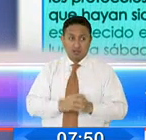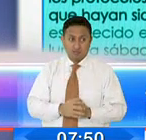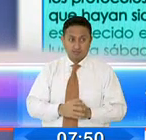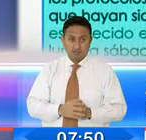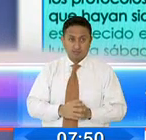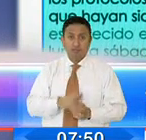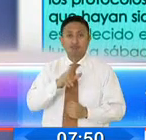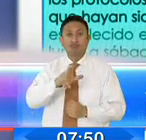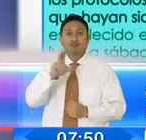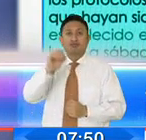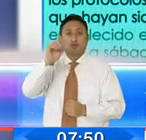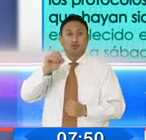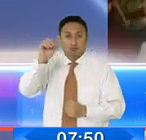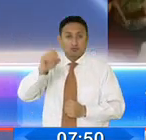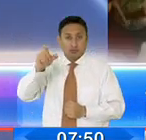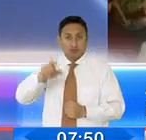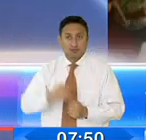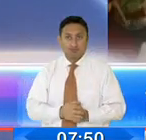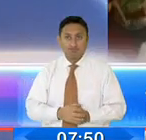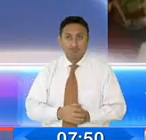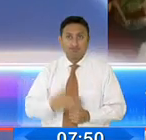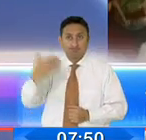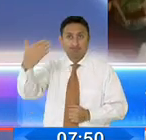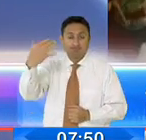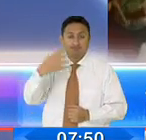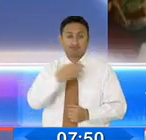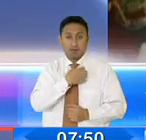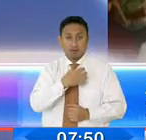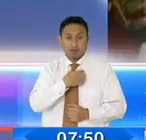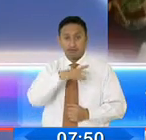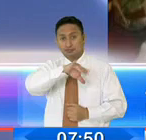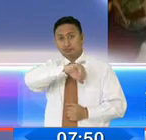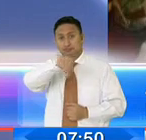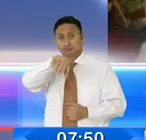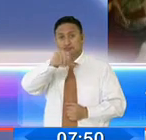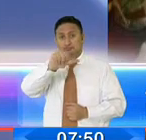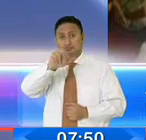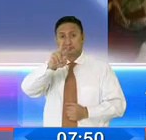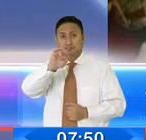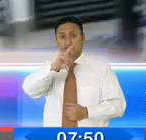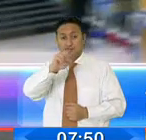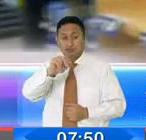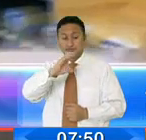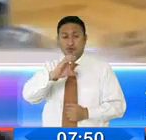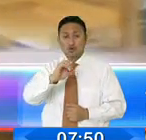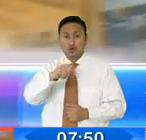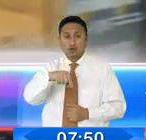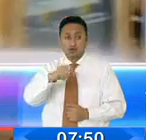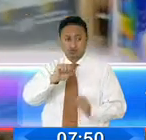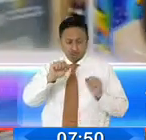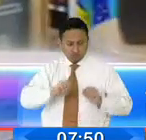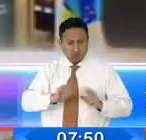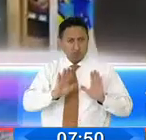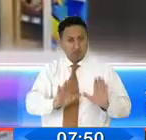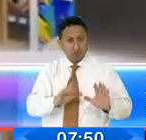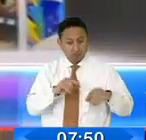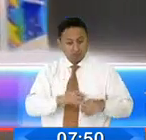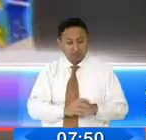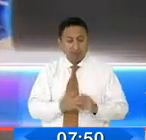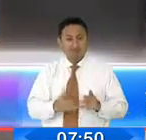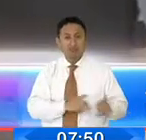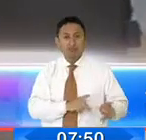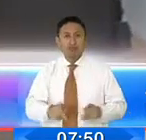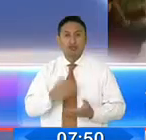aforo del 30 por ciento. El alcalde de Ambato, Javier Altamirano, dice que la decisión del COE se ha tomado basada en los planes de